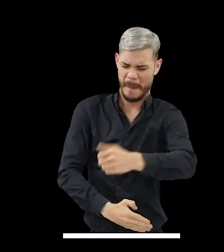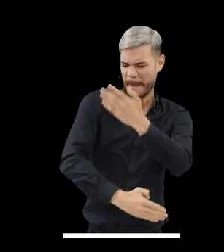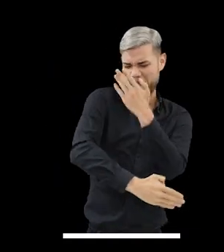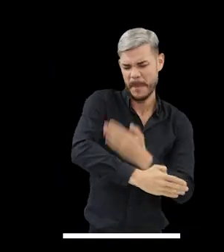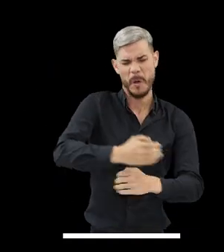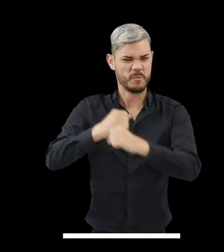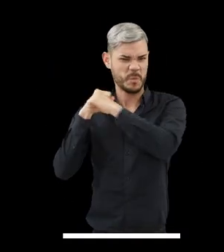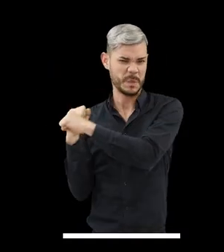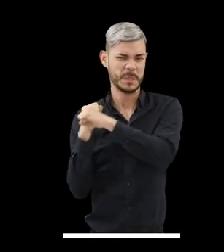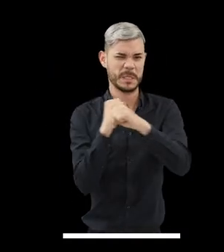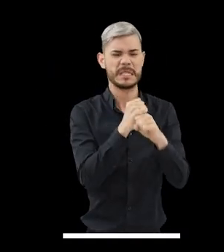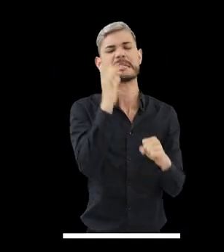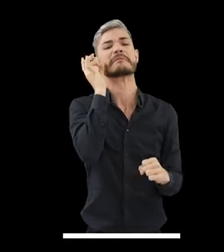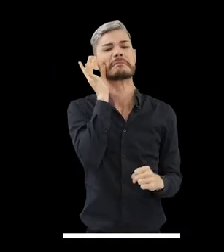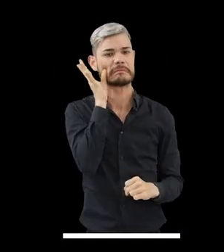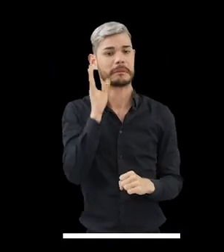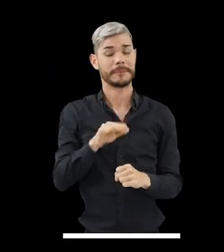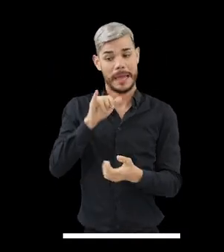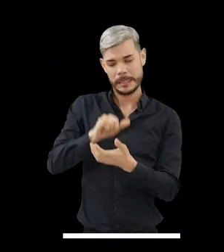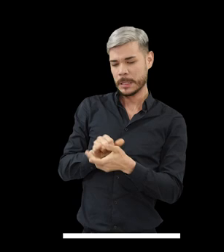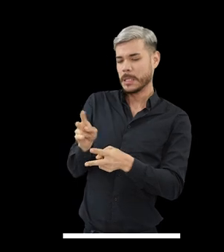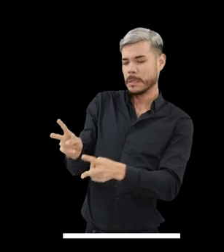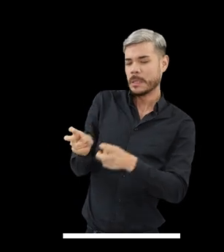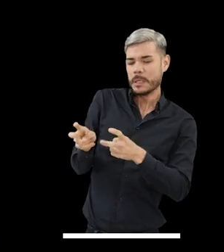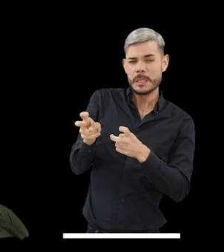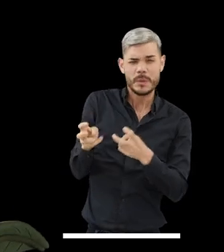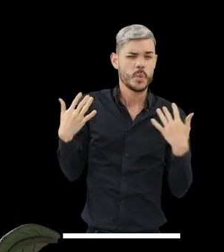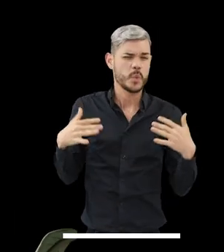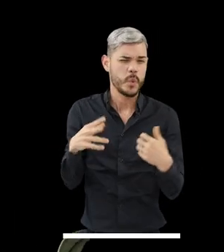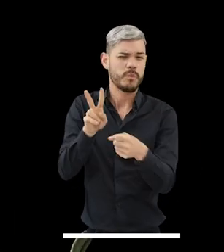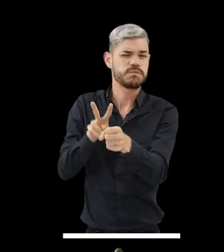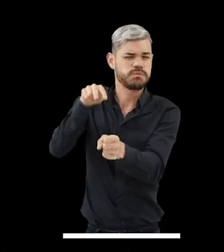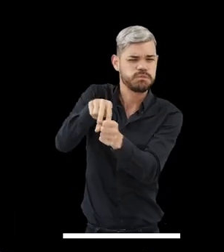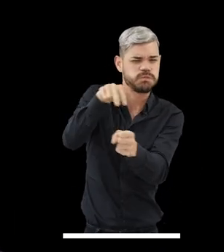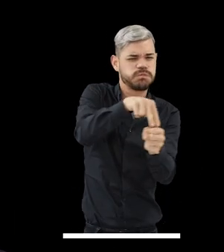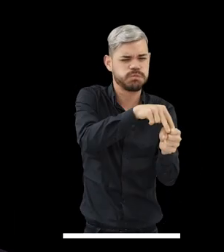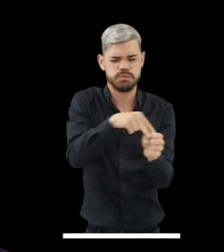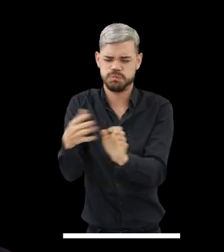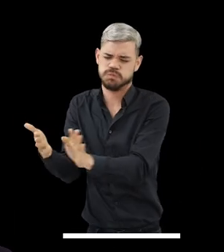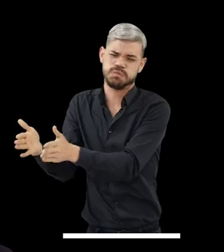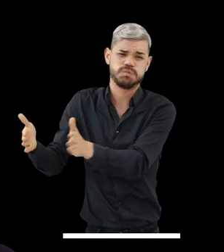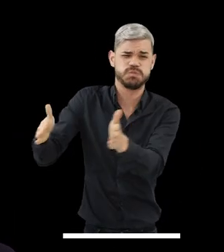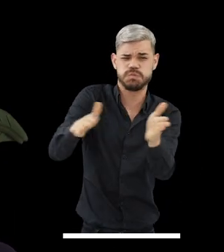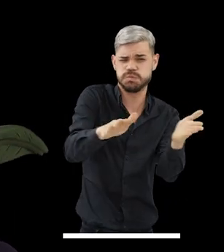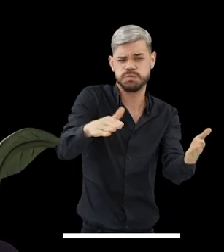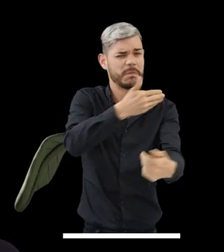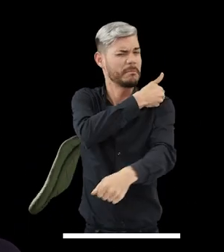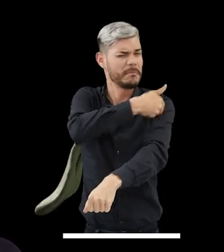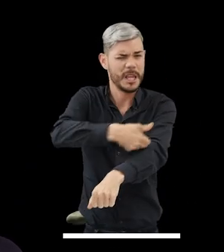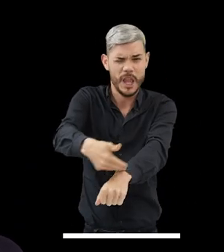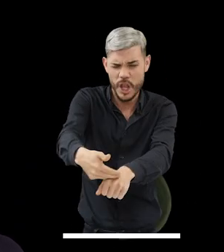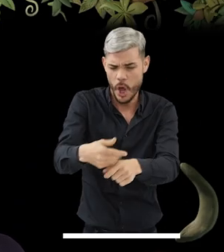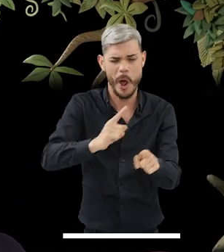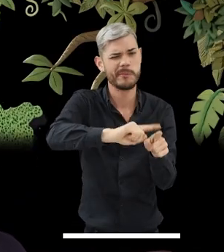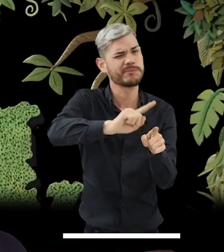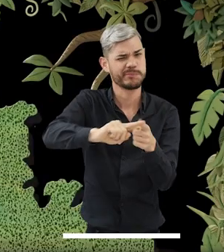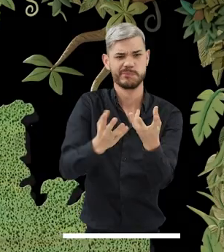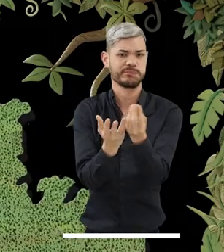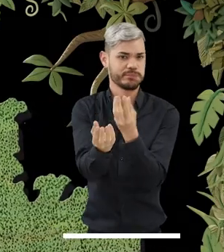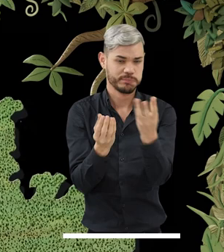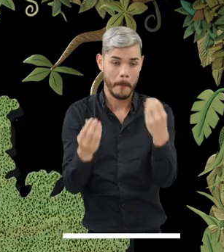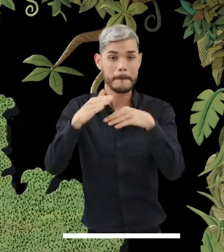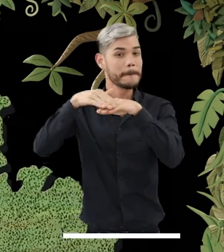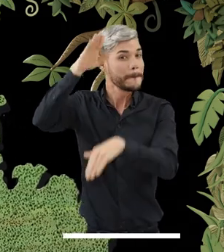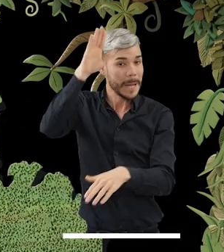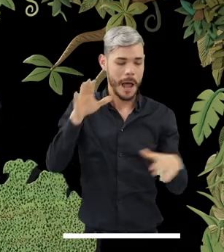de maneras terribles. Esta explotación condujo a un verdadero genocidio. Decenas de miles de indígenas de diferentes etnias,